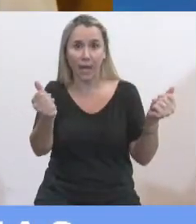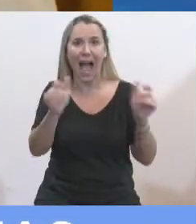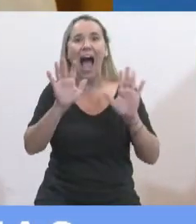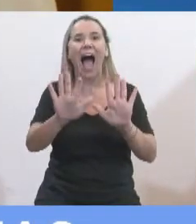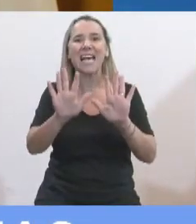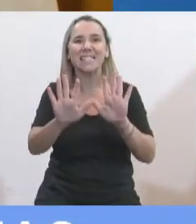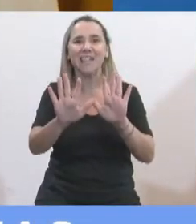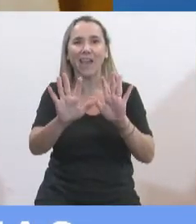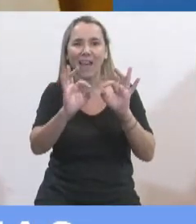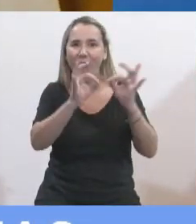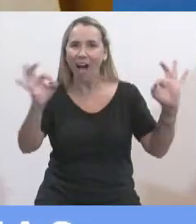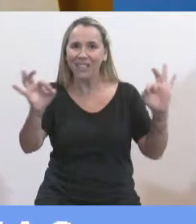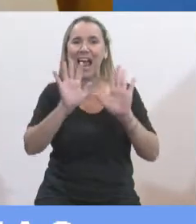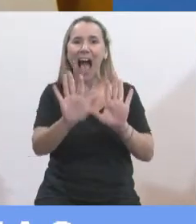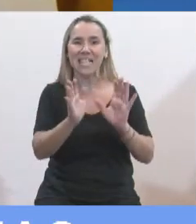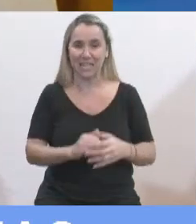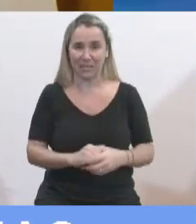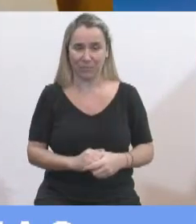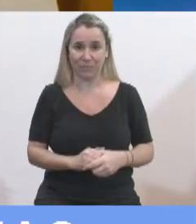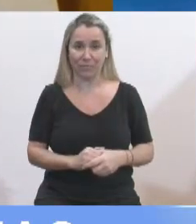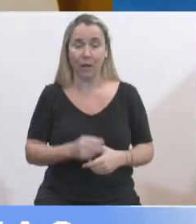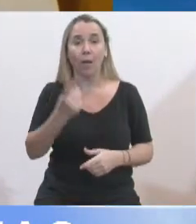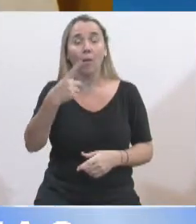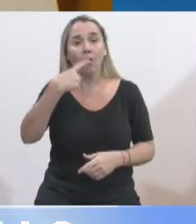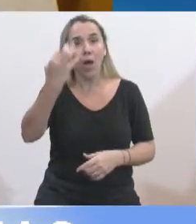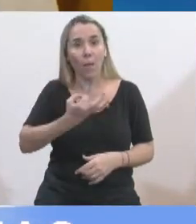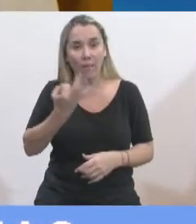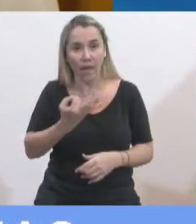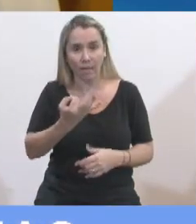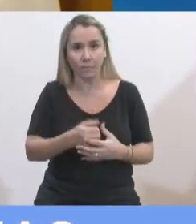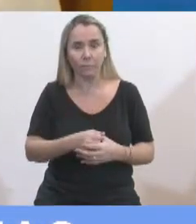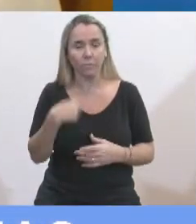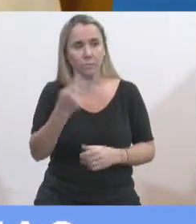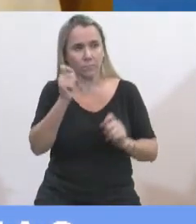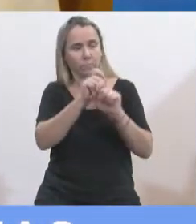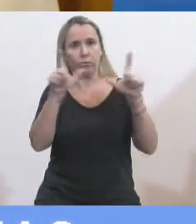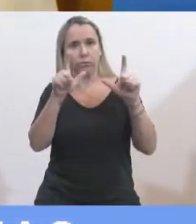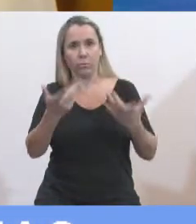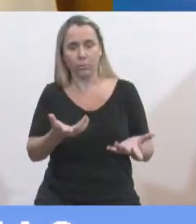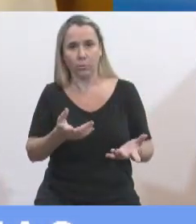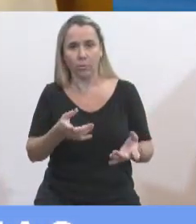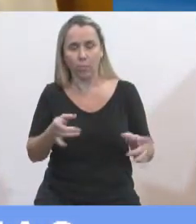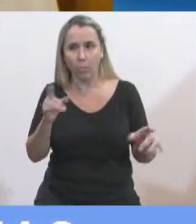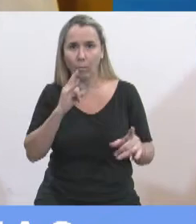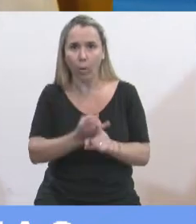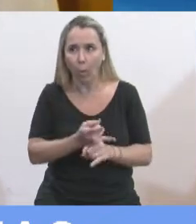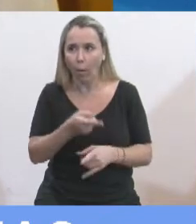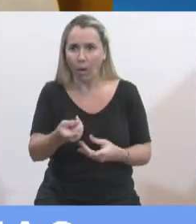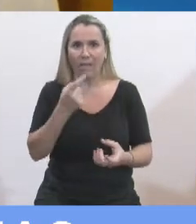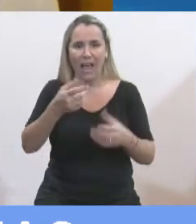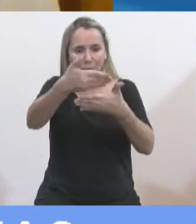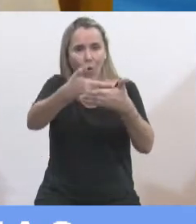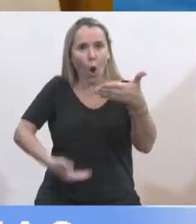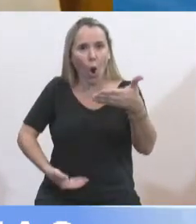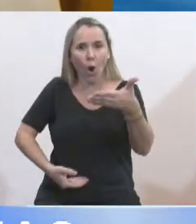procedimiento que corresponde. Pero la verdad, fuimos sorprendidos ante un comunicado